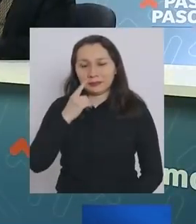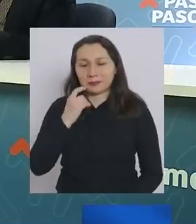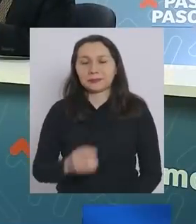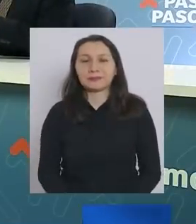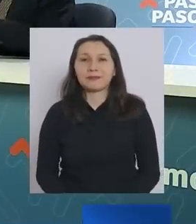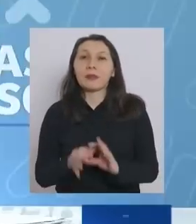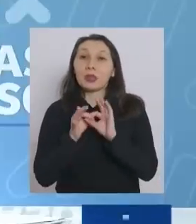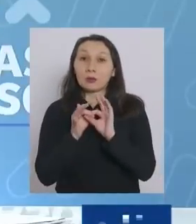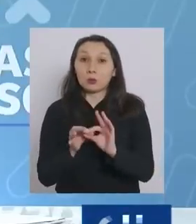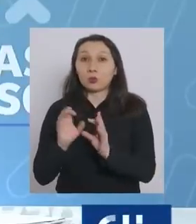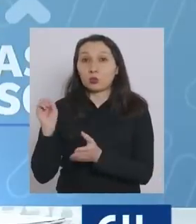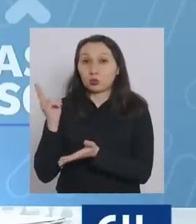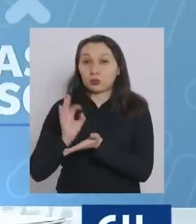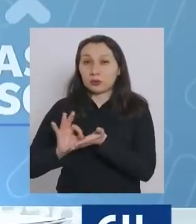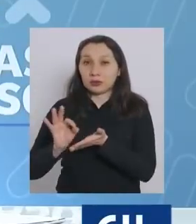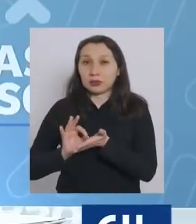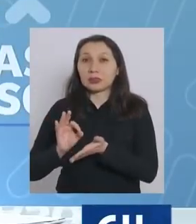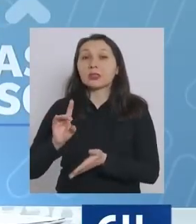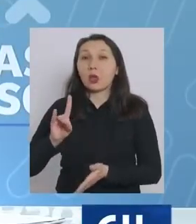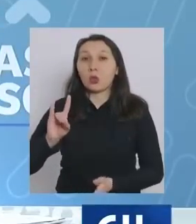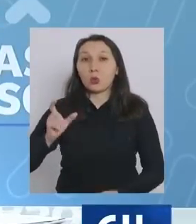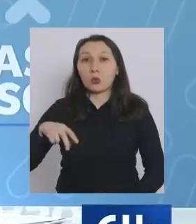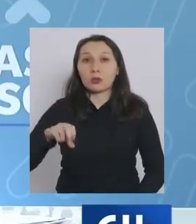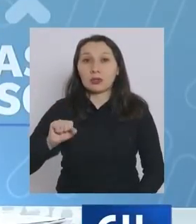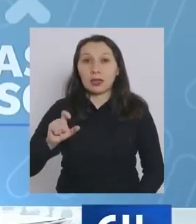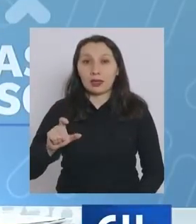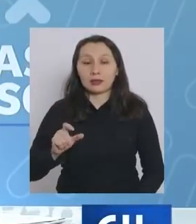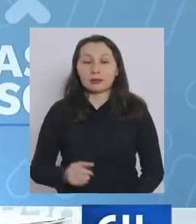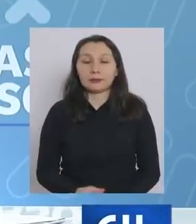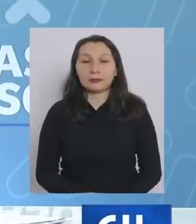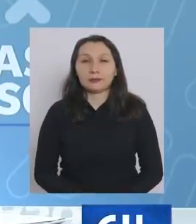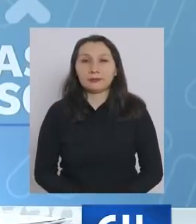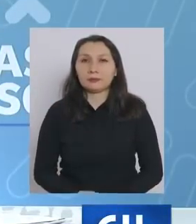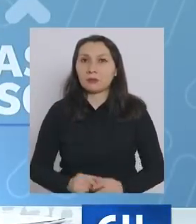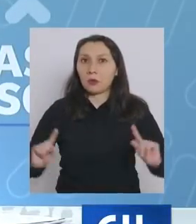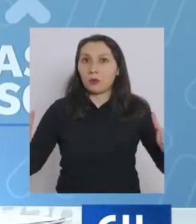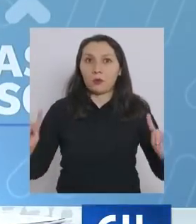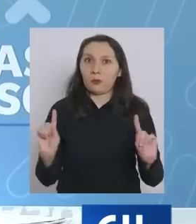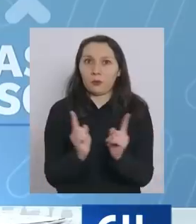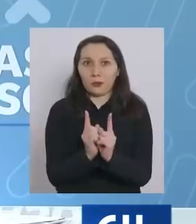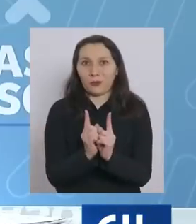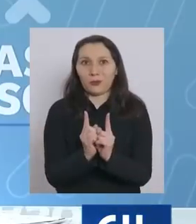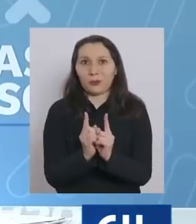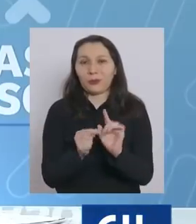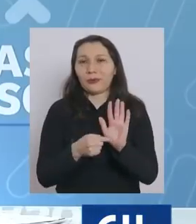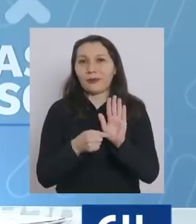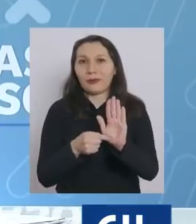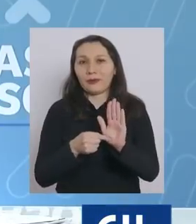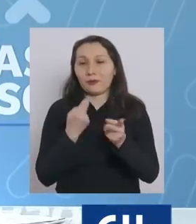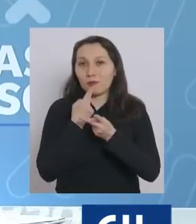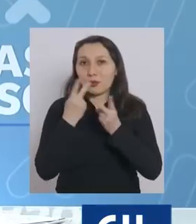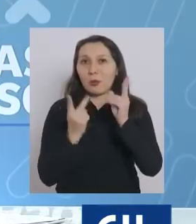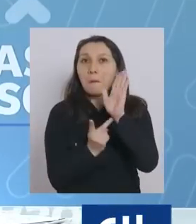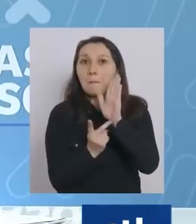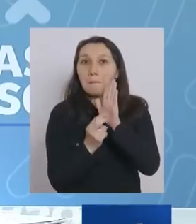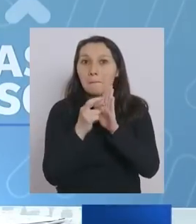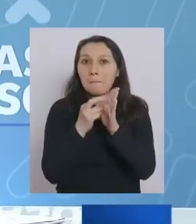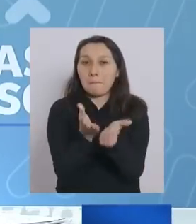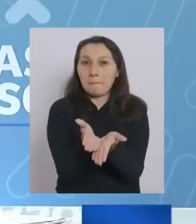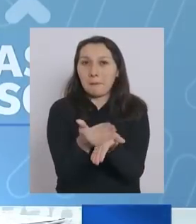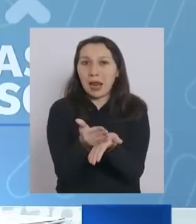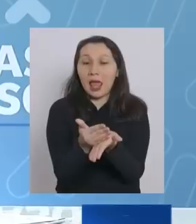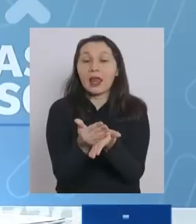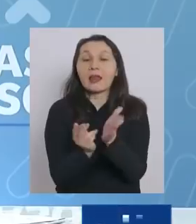Muchas gracias, subsecretario Duñac. Bien corta los anuncios del Paso a Paso.